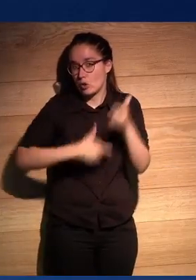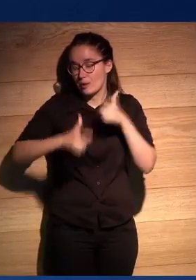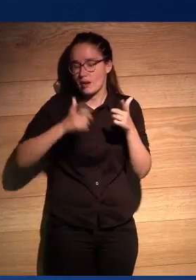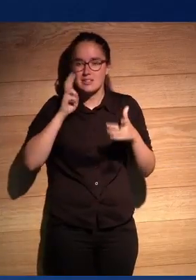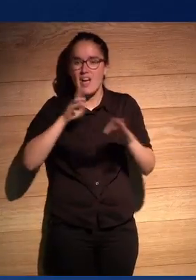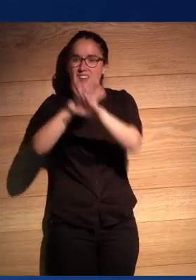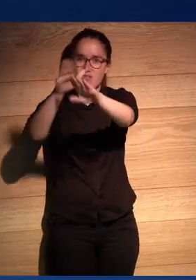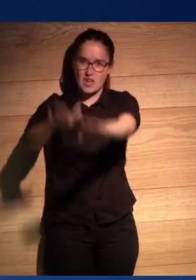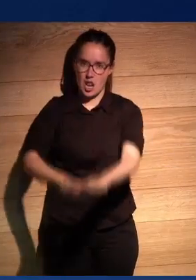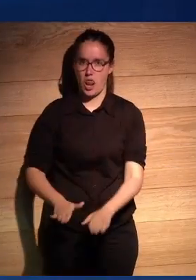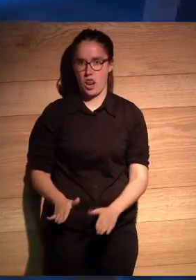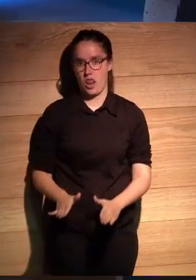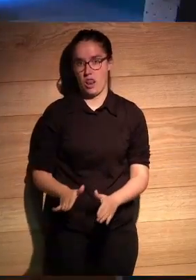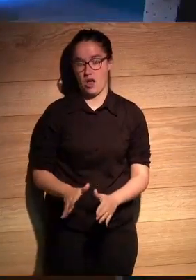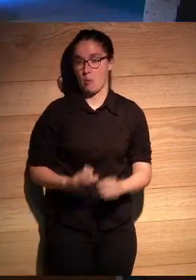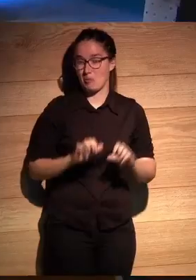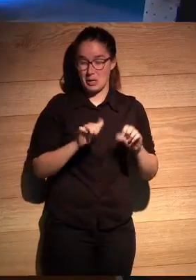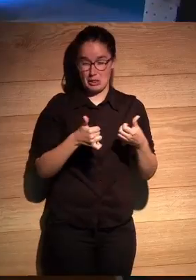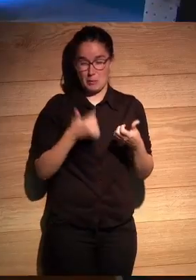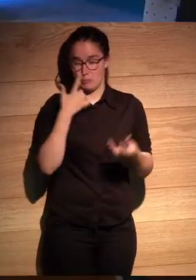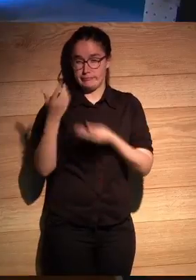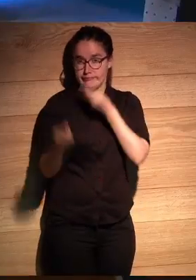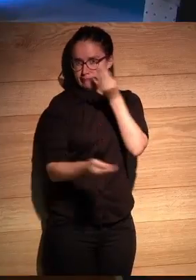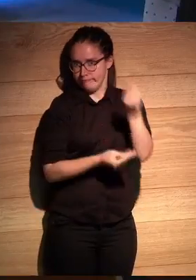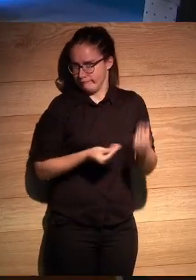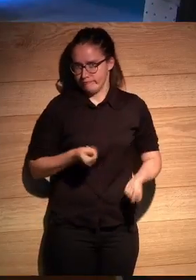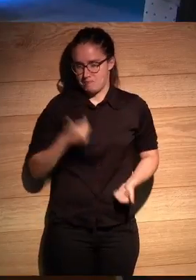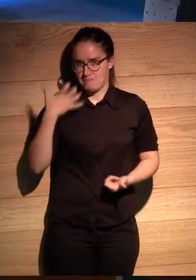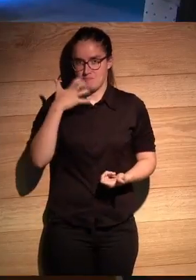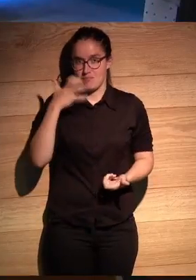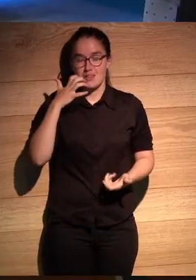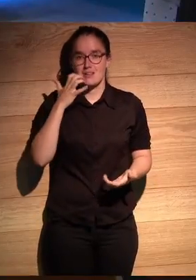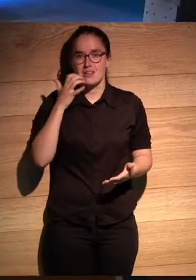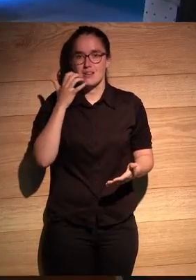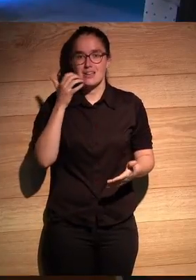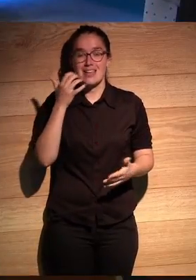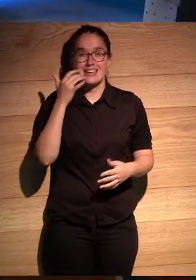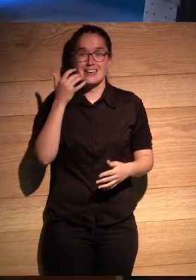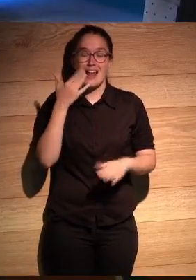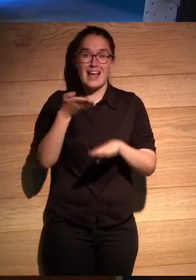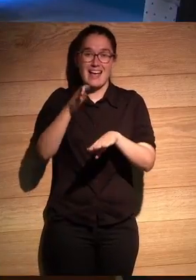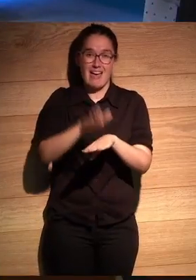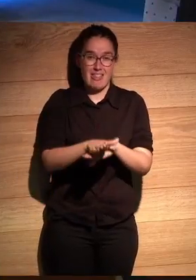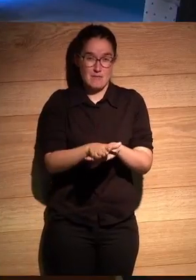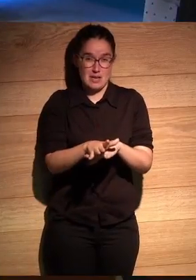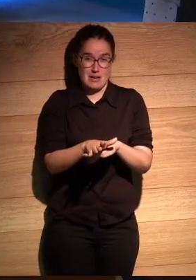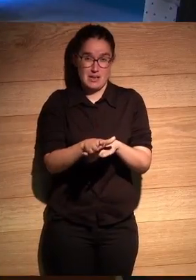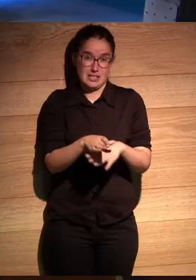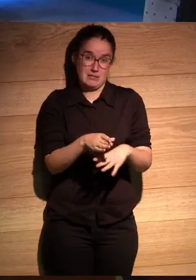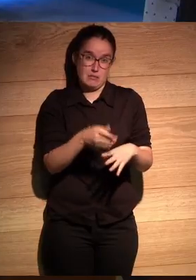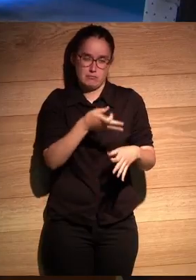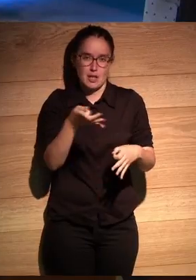ve al final del viaje rara vez se percibe en el durante y el cadáver esquizito de todo el proyecto en conjunto